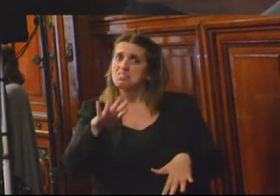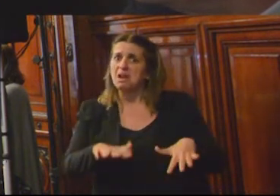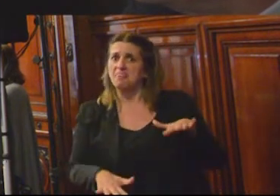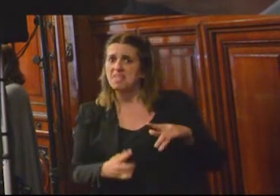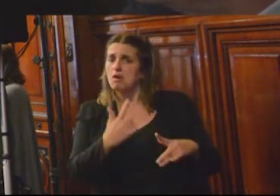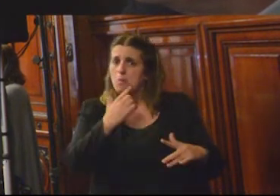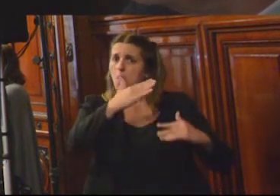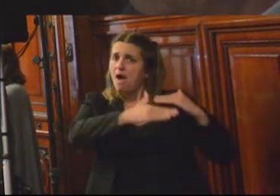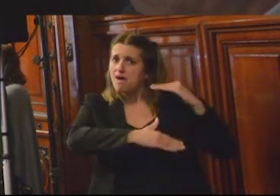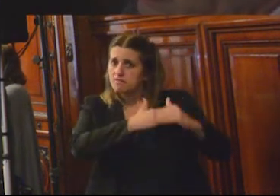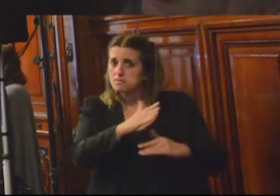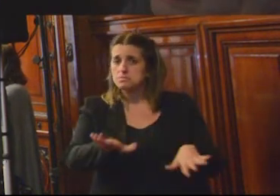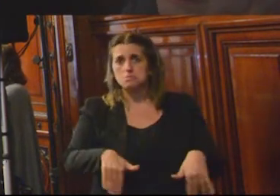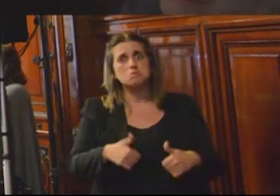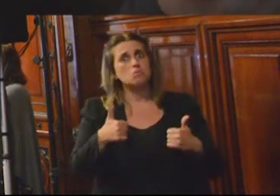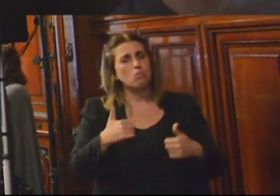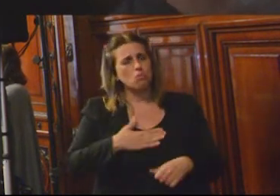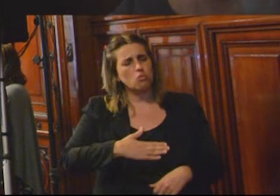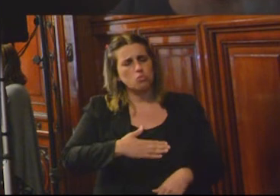avances, es muy reconfortante.